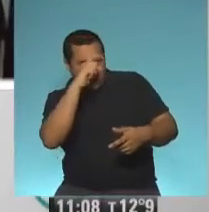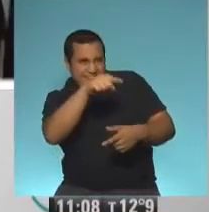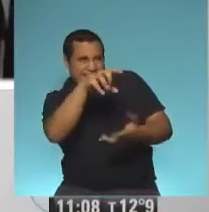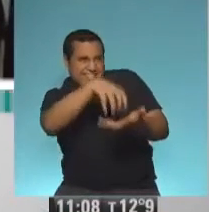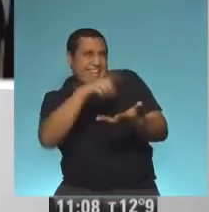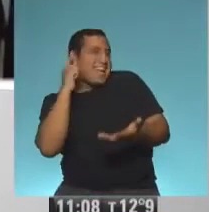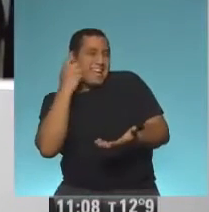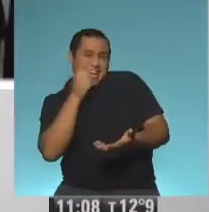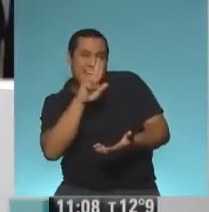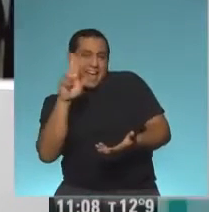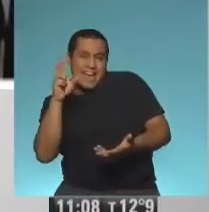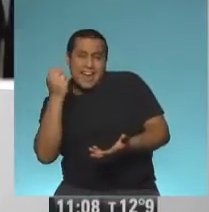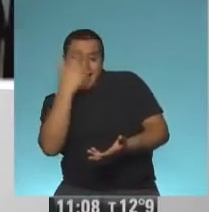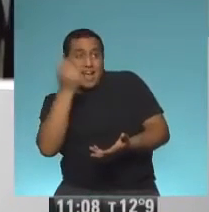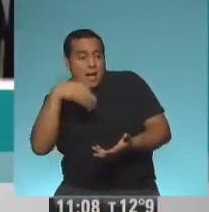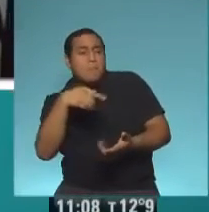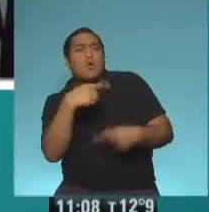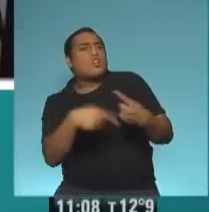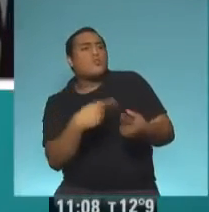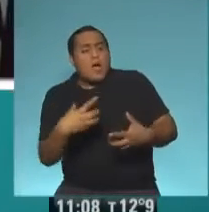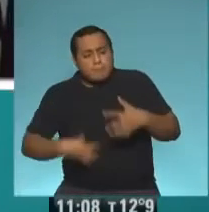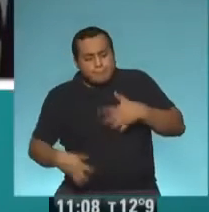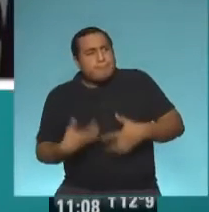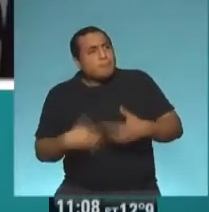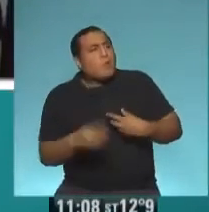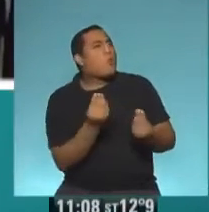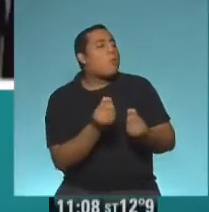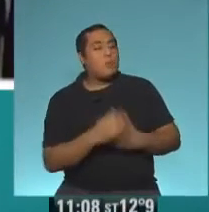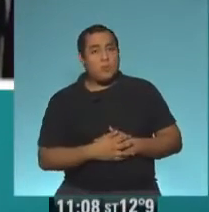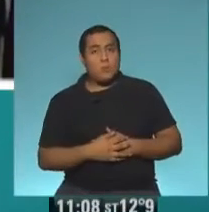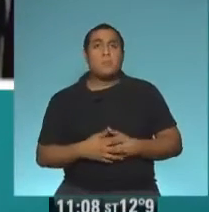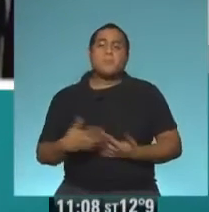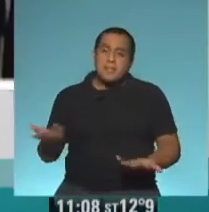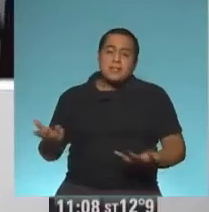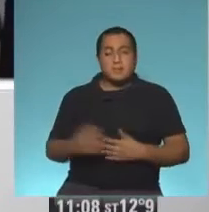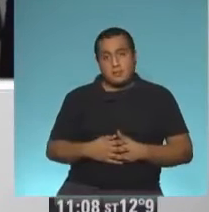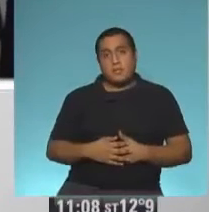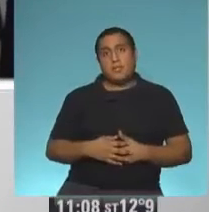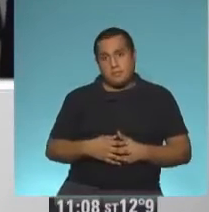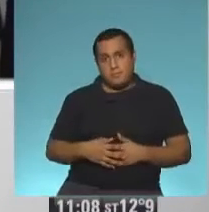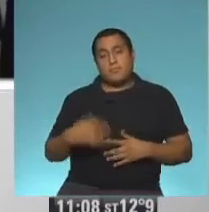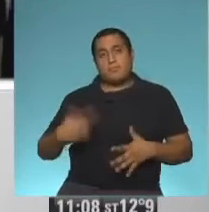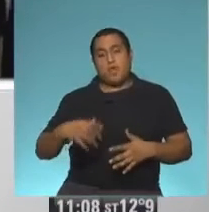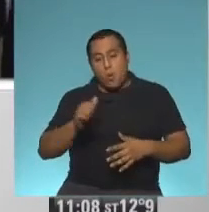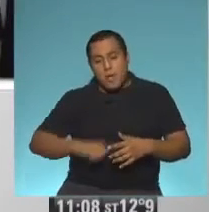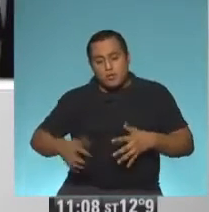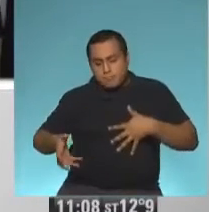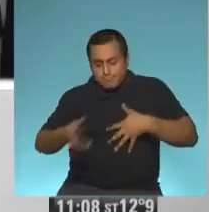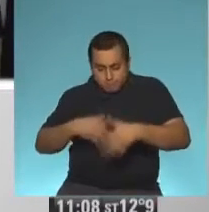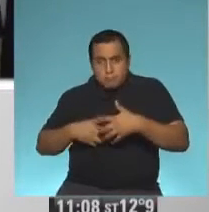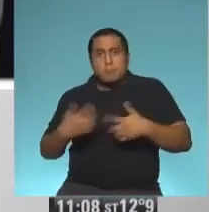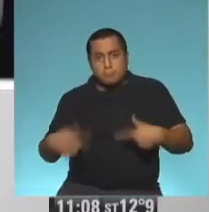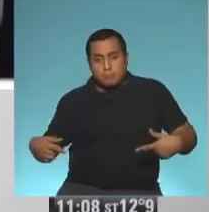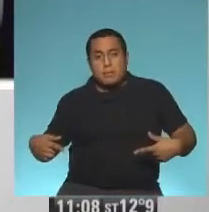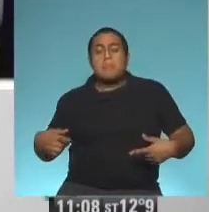los trasplantes se siguen haciendo de la misma manera que un montón de otras prestaciones de alta complejidad, chicos. que pasa es que nos obliga